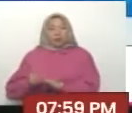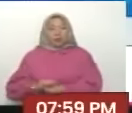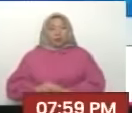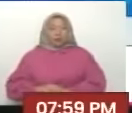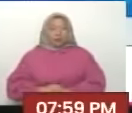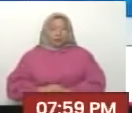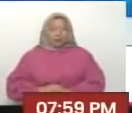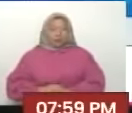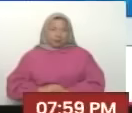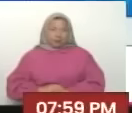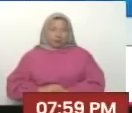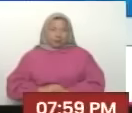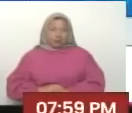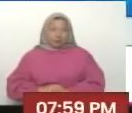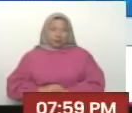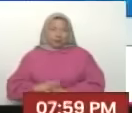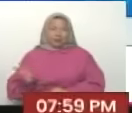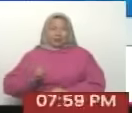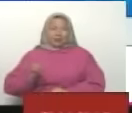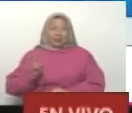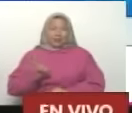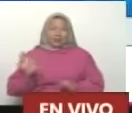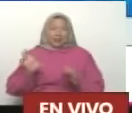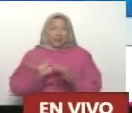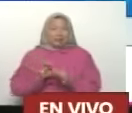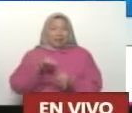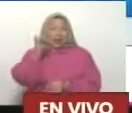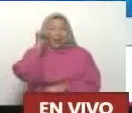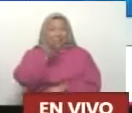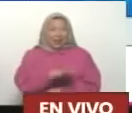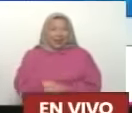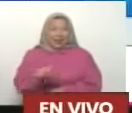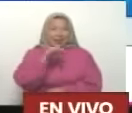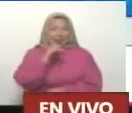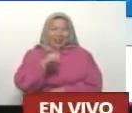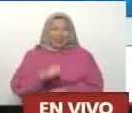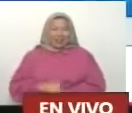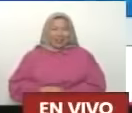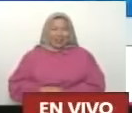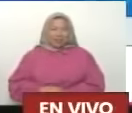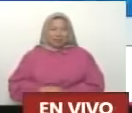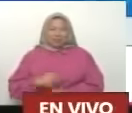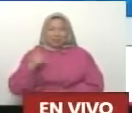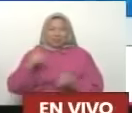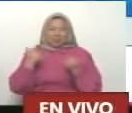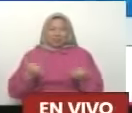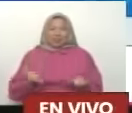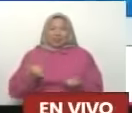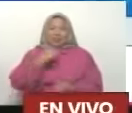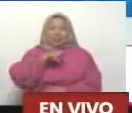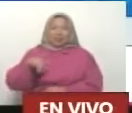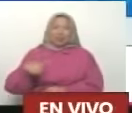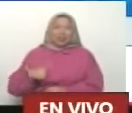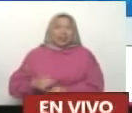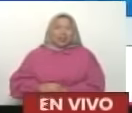siglo XXI Venezuela es uno De los países Más libres Más democráticos Más independientes